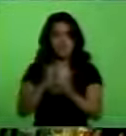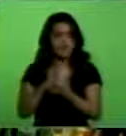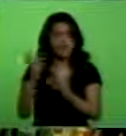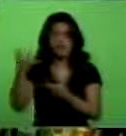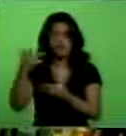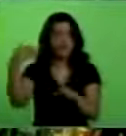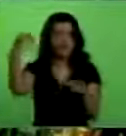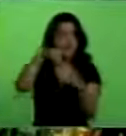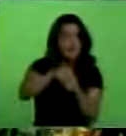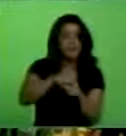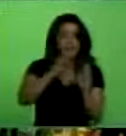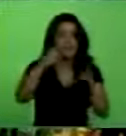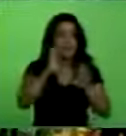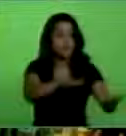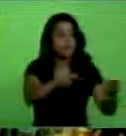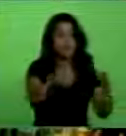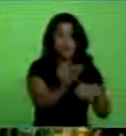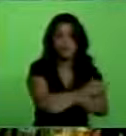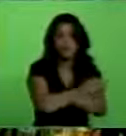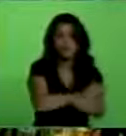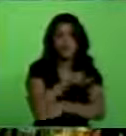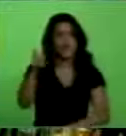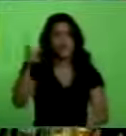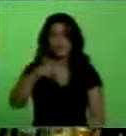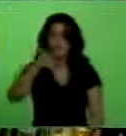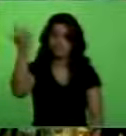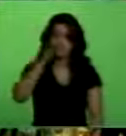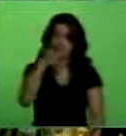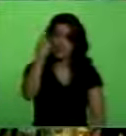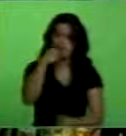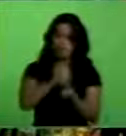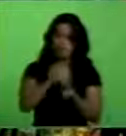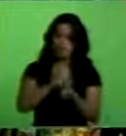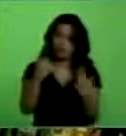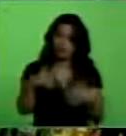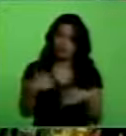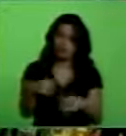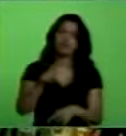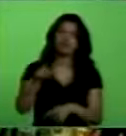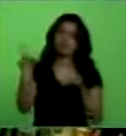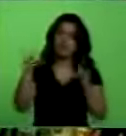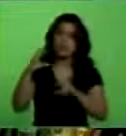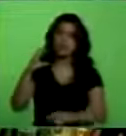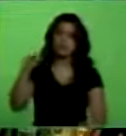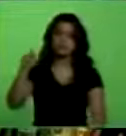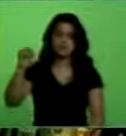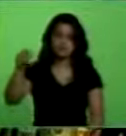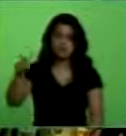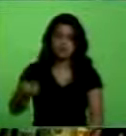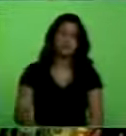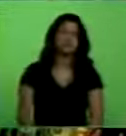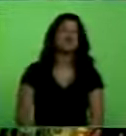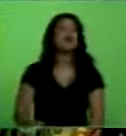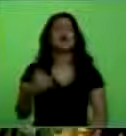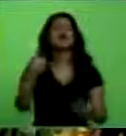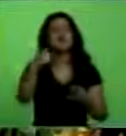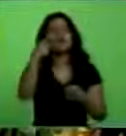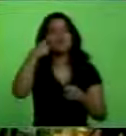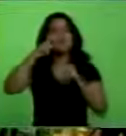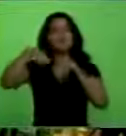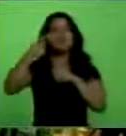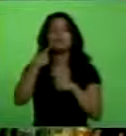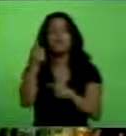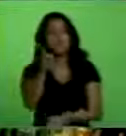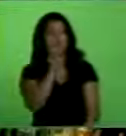se involucran directamente a apoyar a la derecha, son descarados, son descarados. Ahora dicen que no, ustedes van a ver, que van a ser de decir que es mentira.